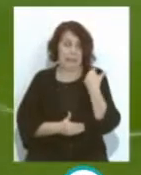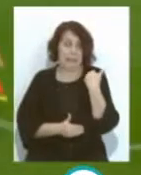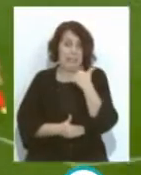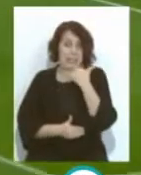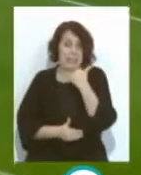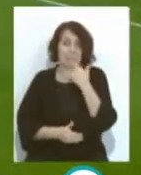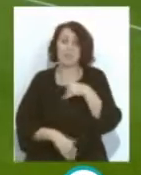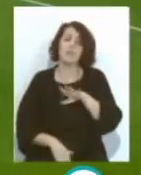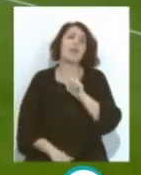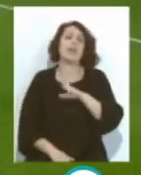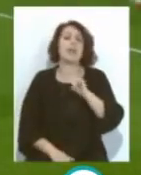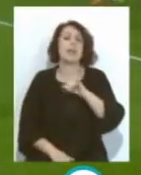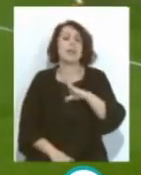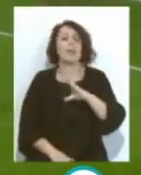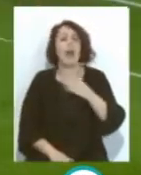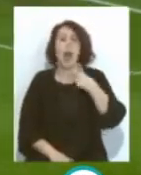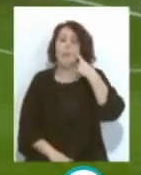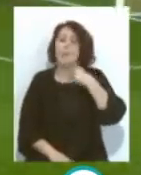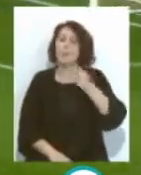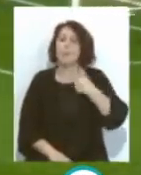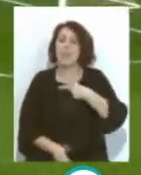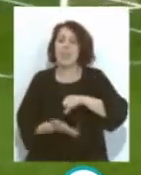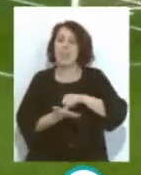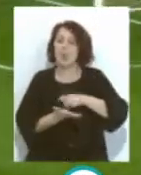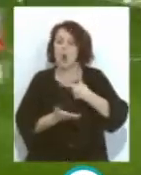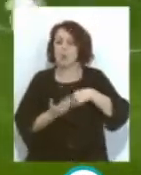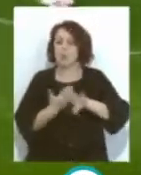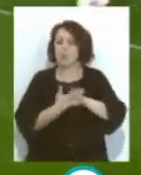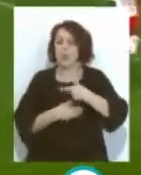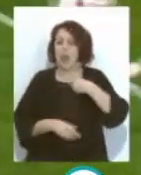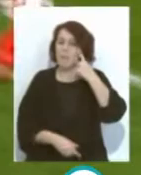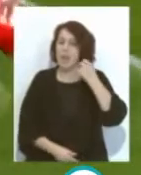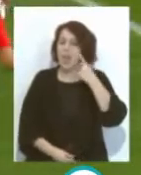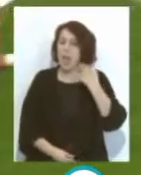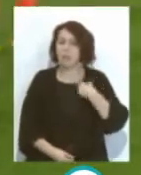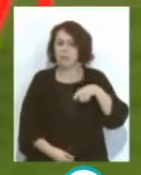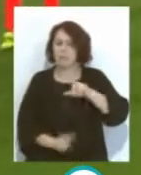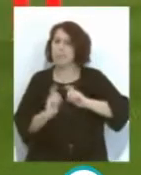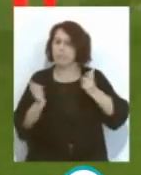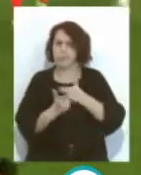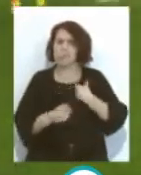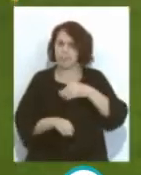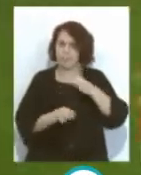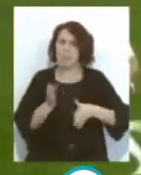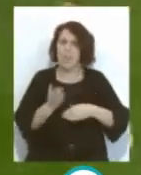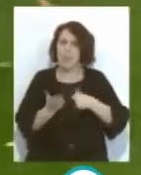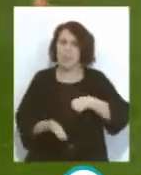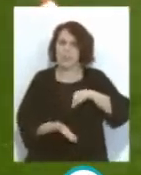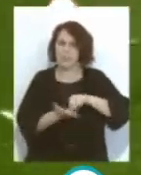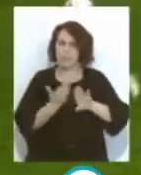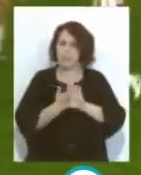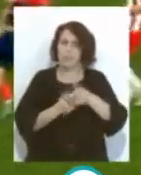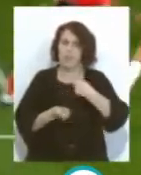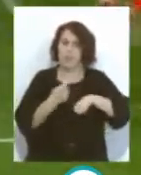Eric Pero ahí vemos Zadig también El delantero centro De la Almería En la Almería También está teniendo Bastante fortuna Con los delanteros centro Vendió